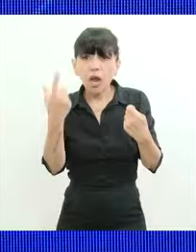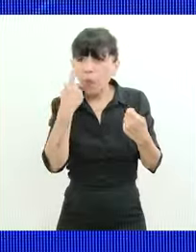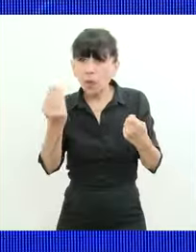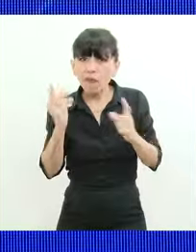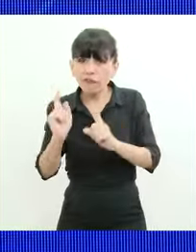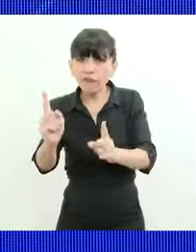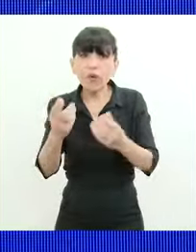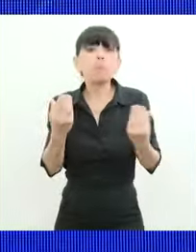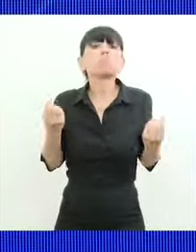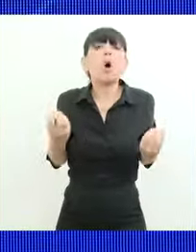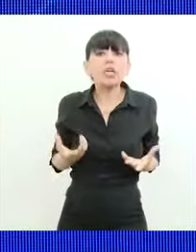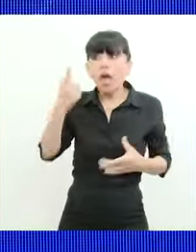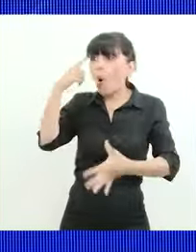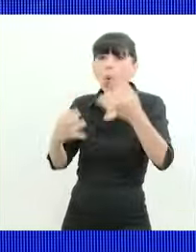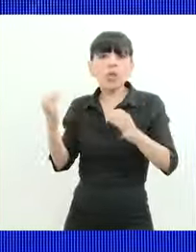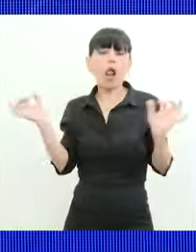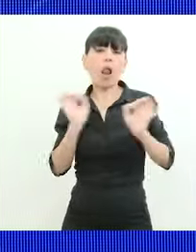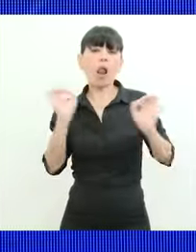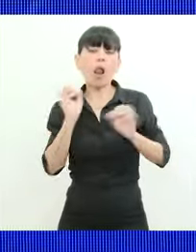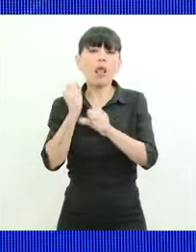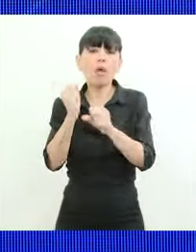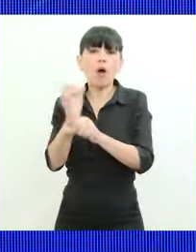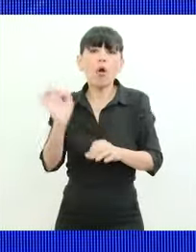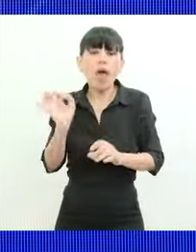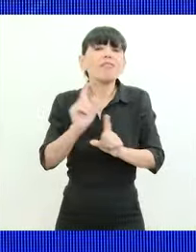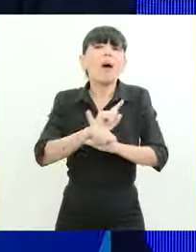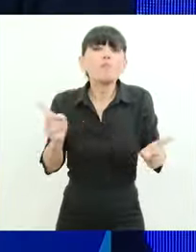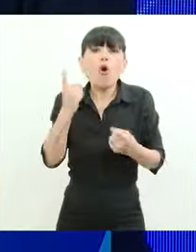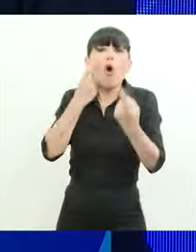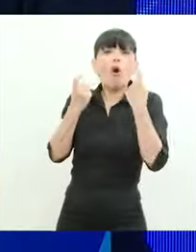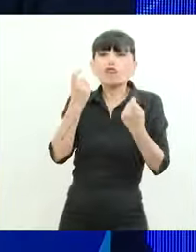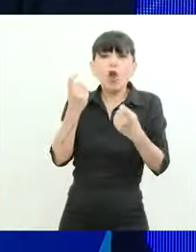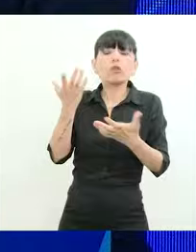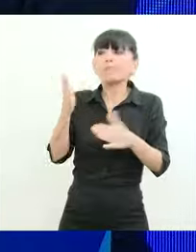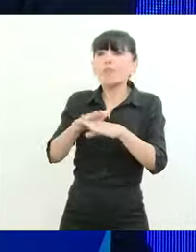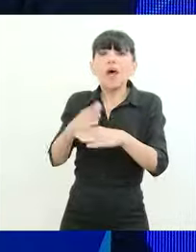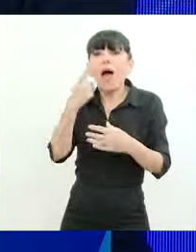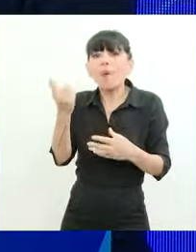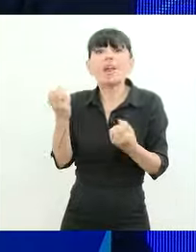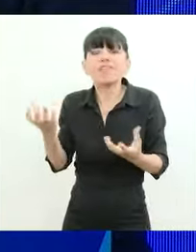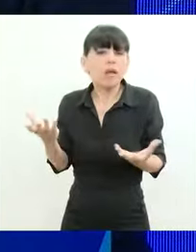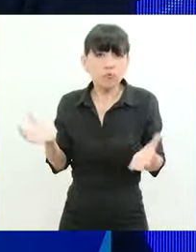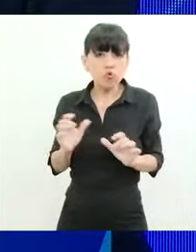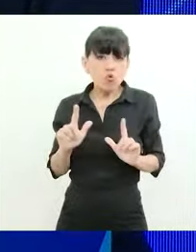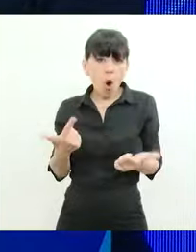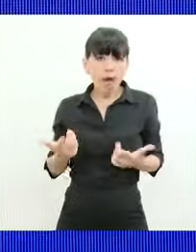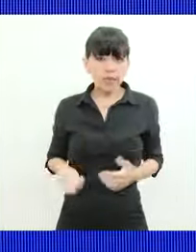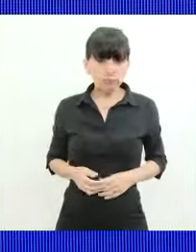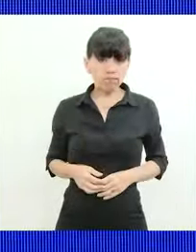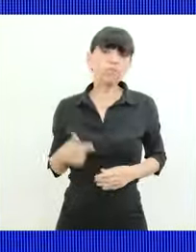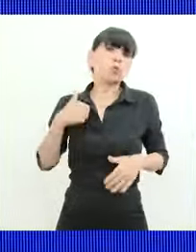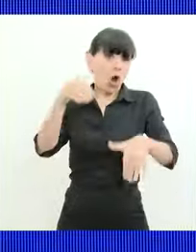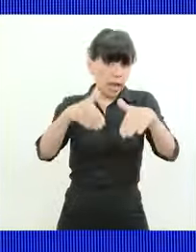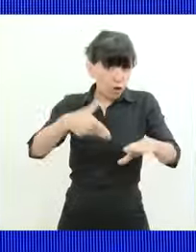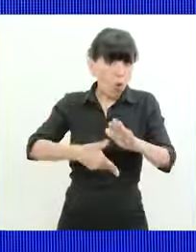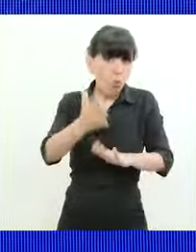trabajo y porque no tenemos mecanismo de medición de responsabilidades yo voy a una elección me juzgan me aprueban me reprueban